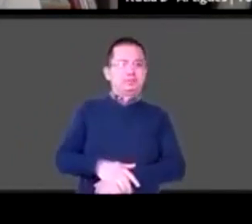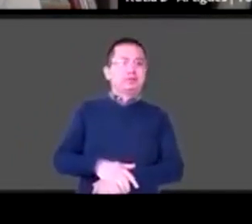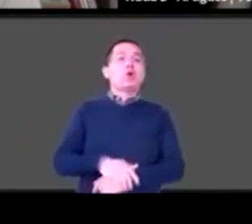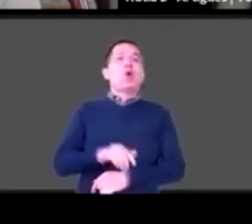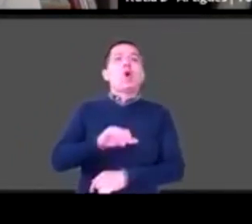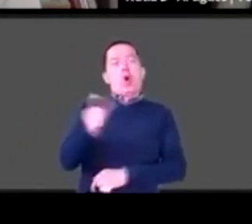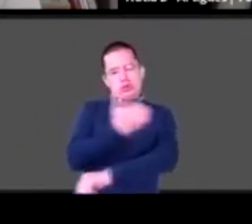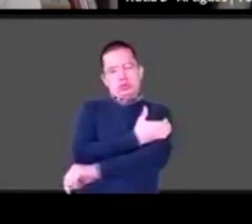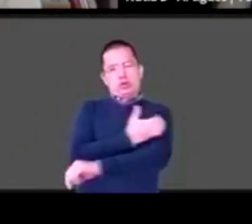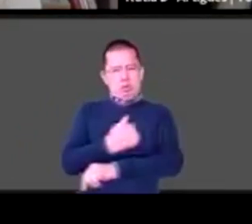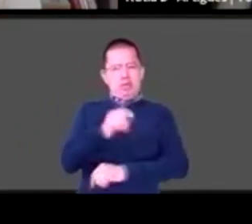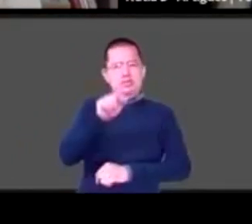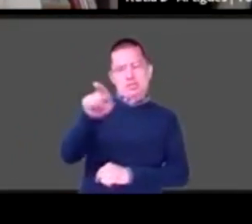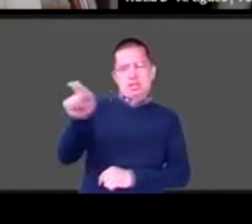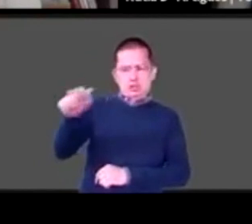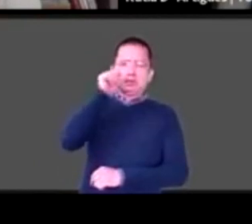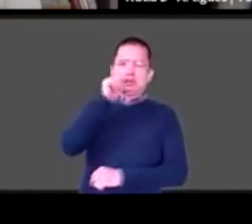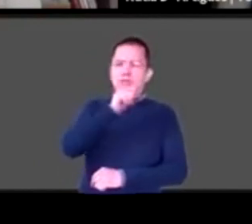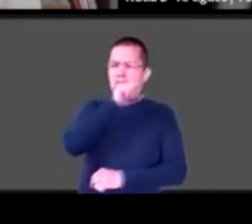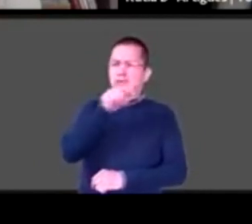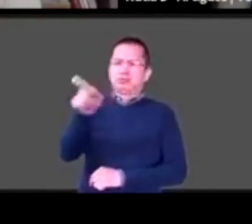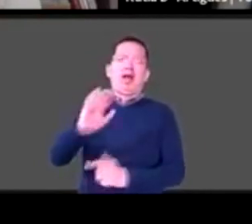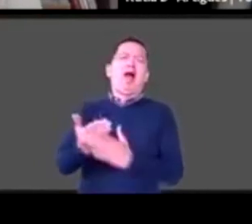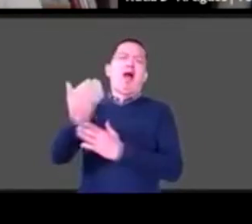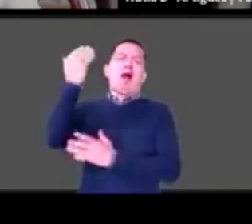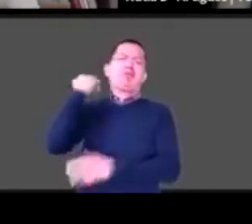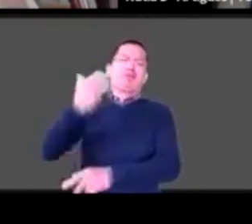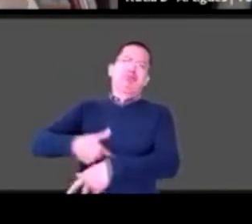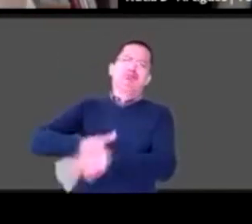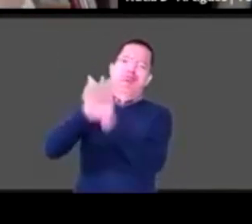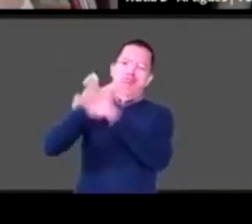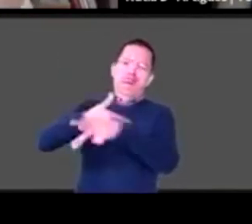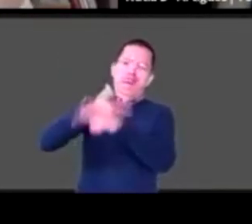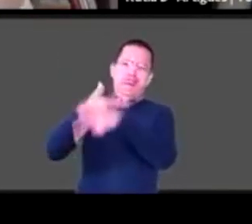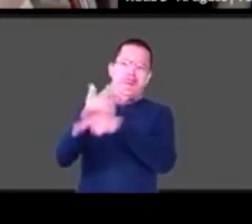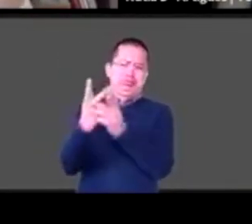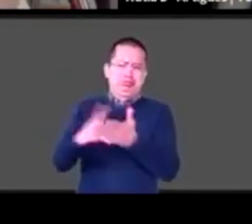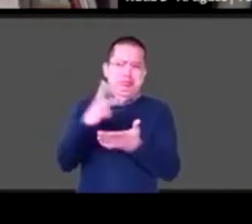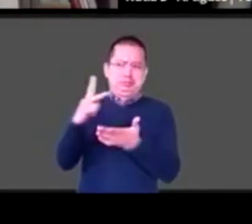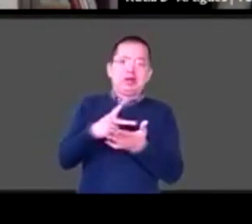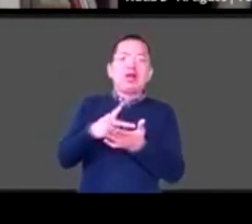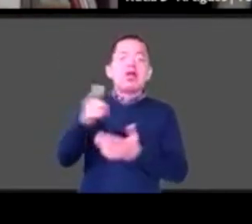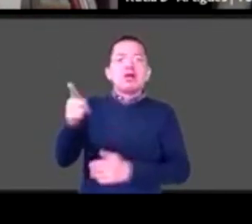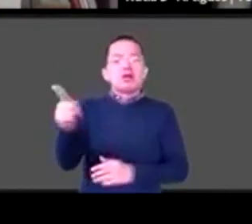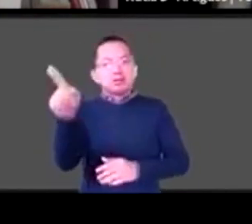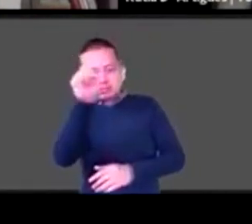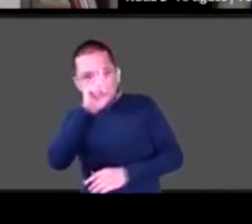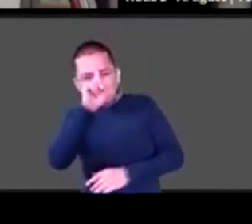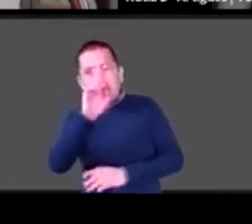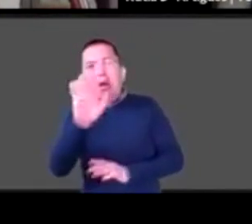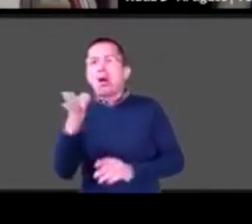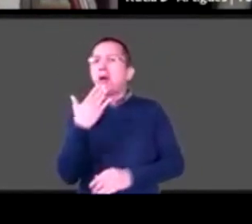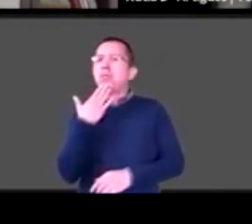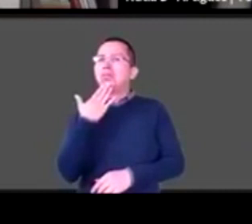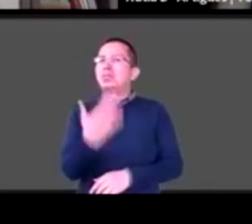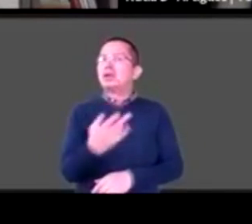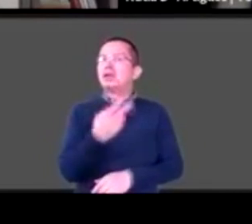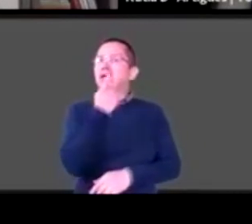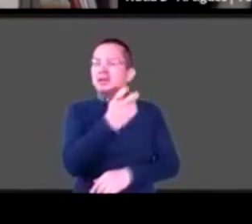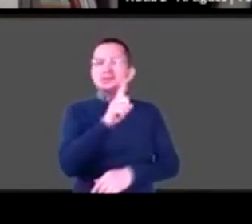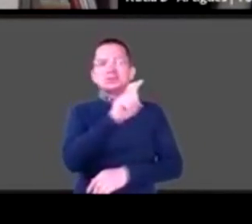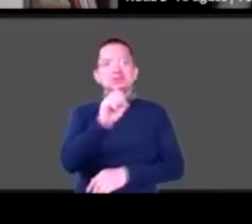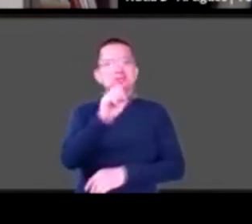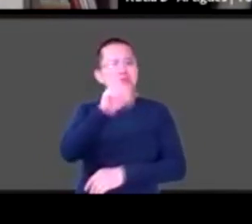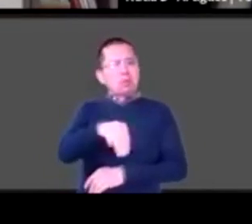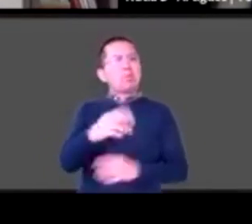que ya tenían experiencia de estar haciendo videoconferencias. Vimos que era viable, que puede uno alzar la manita virtual, ahí